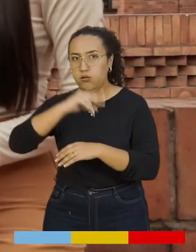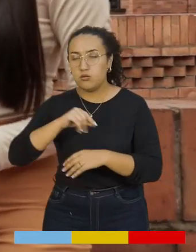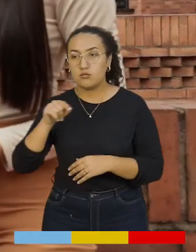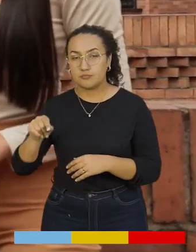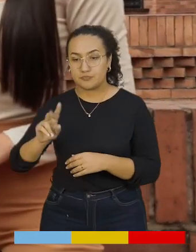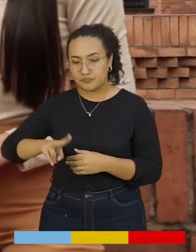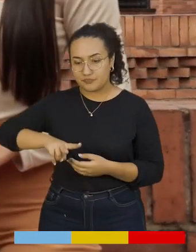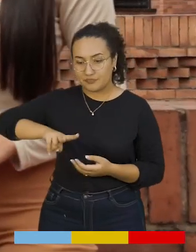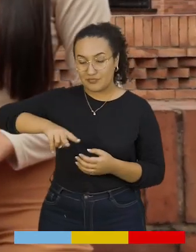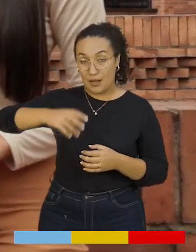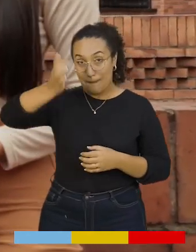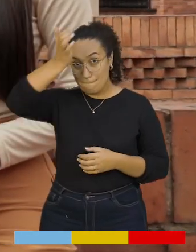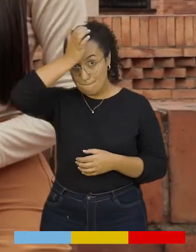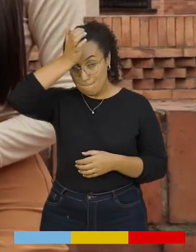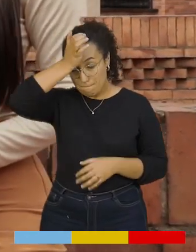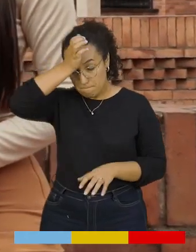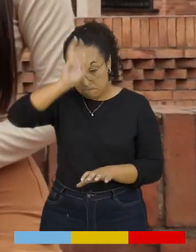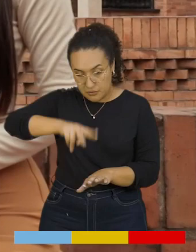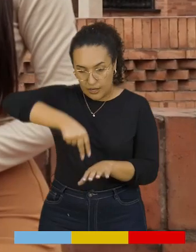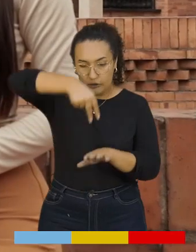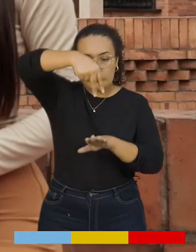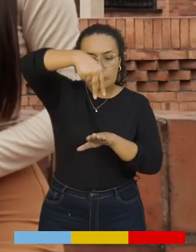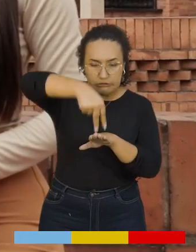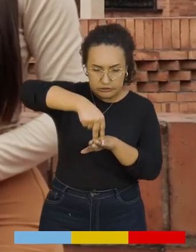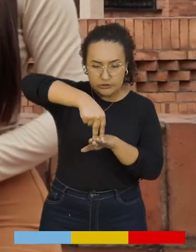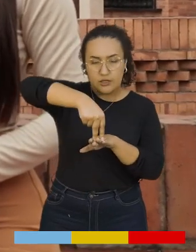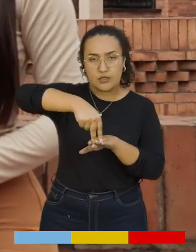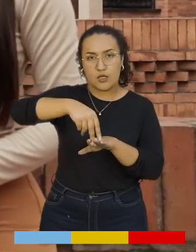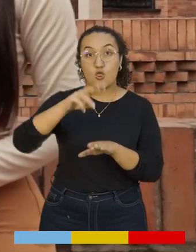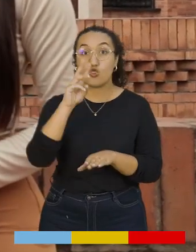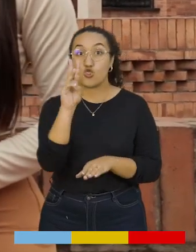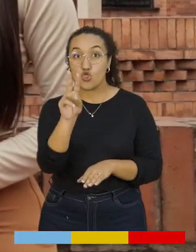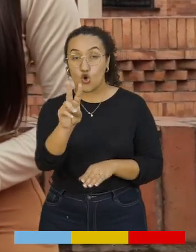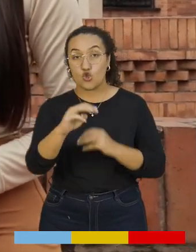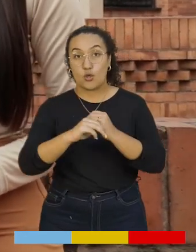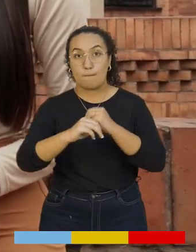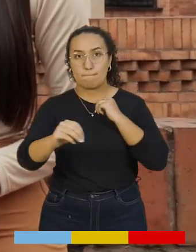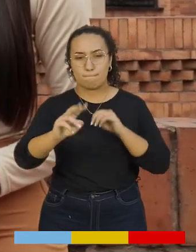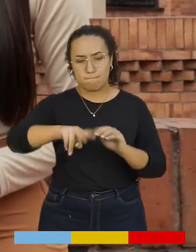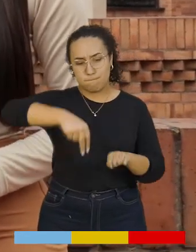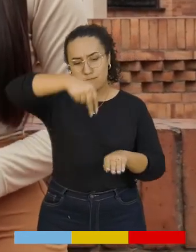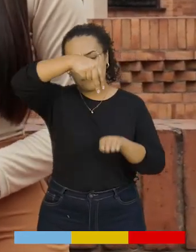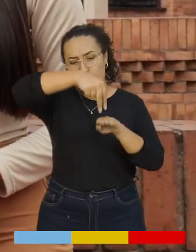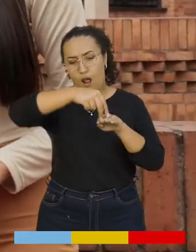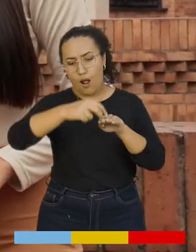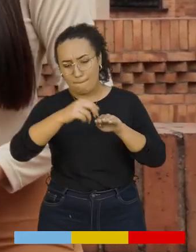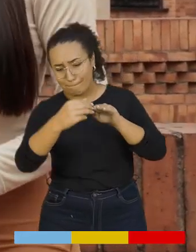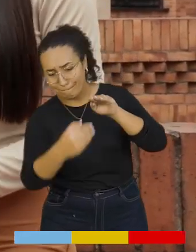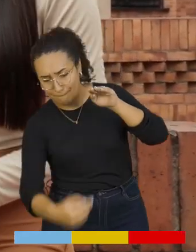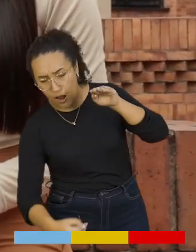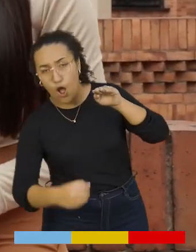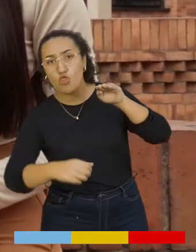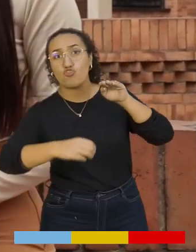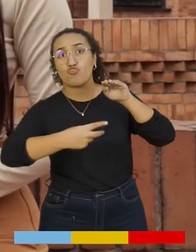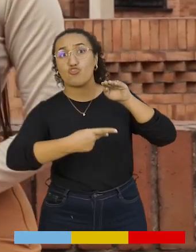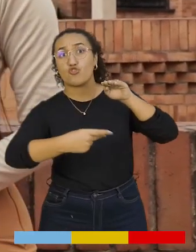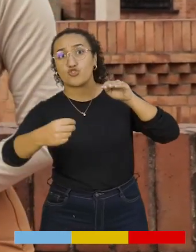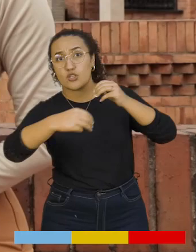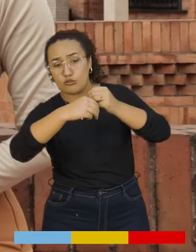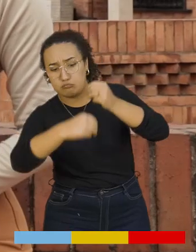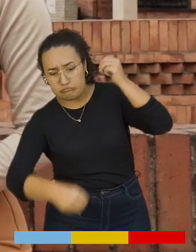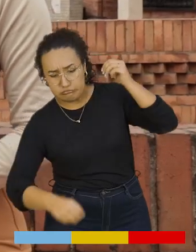conozcas, Meli, porque te paras en esta piedra que mide aproximadamente 2 metros de diámetro pero que está ubicada a